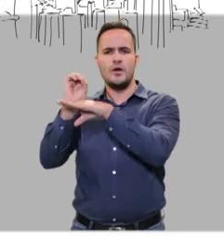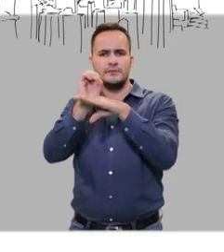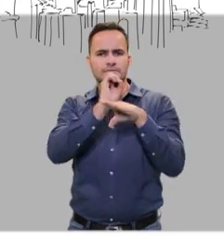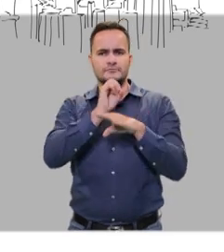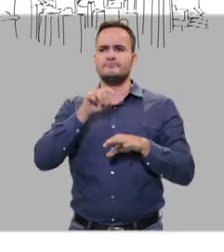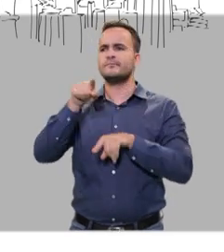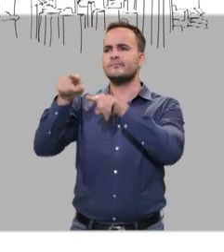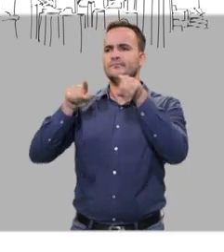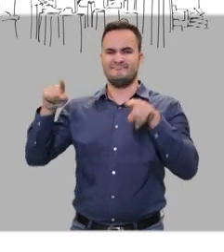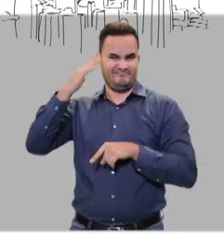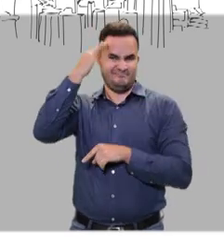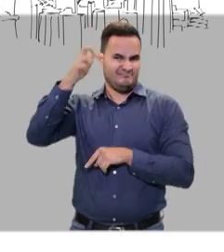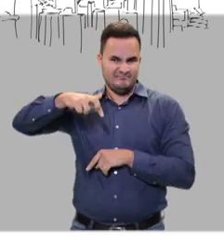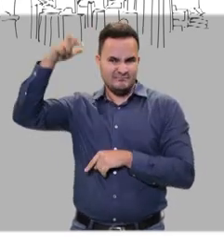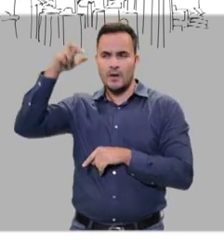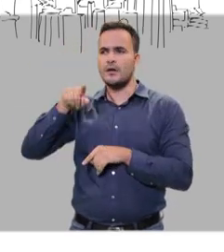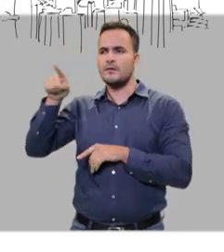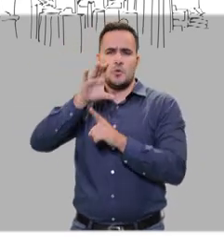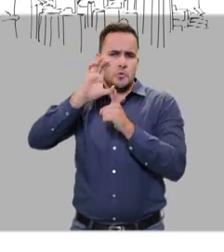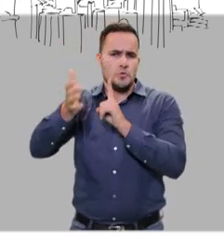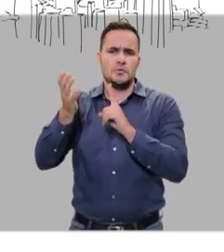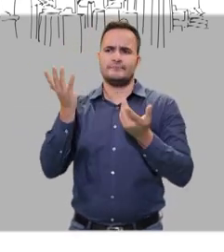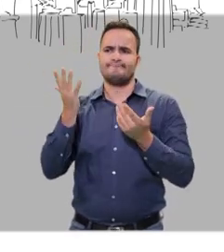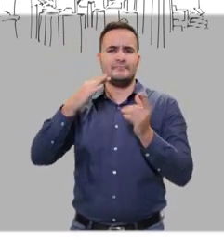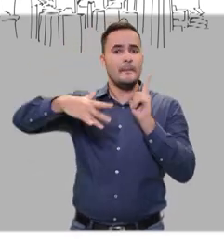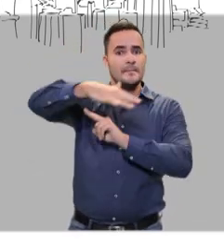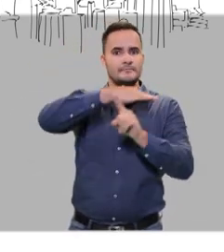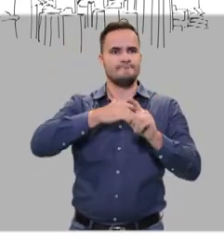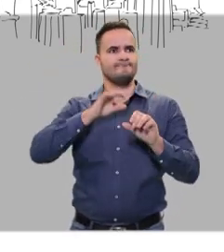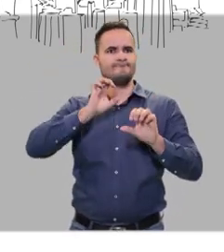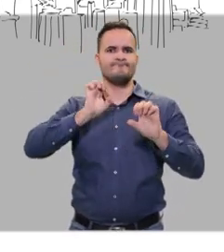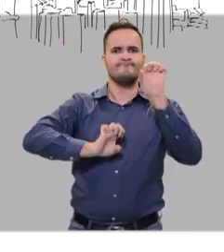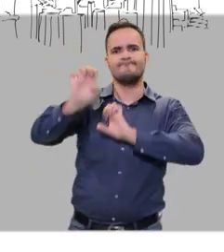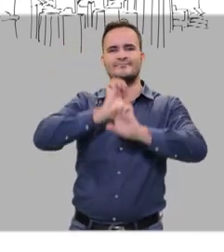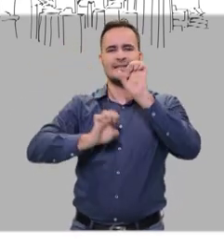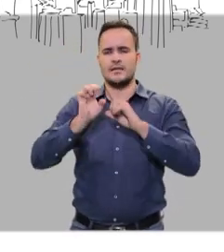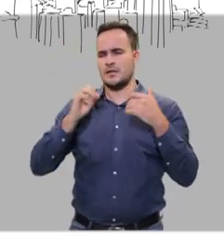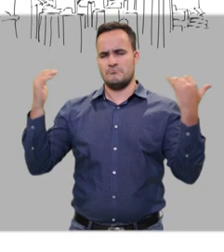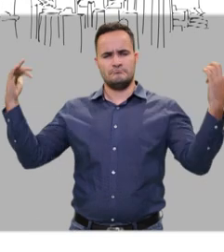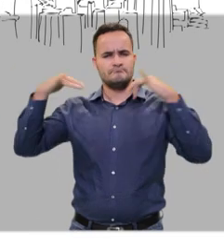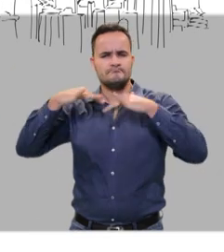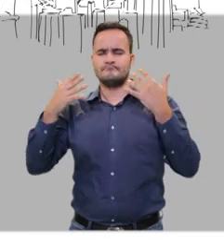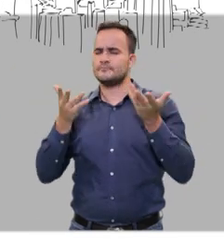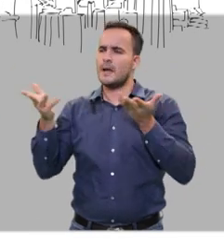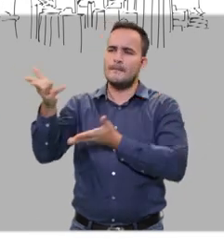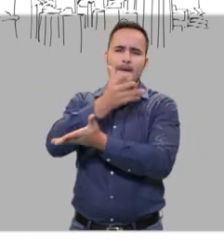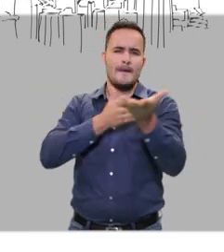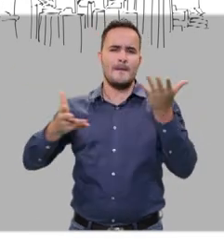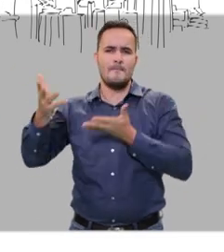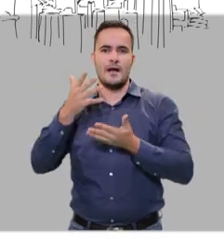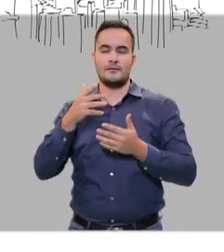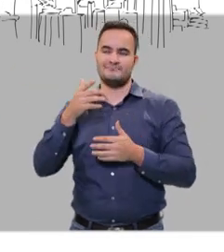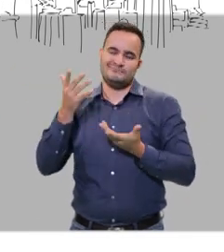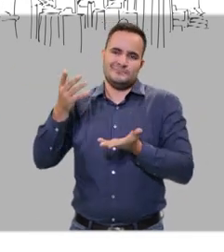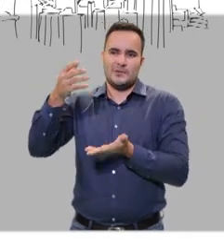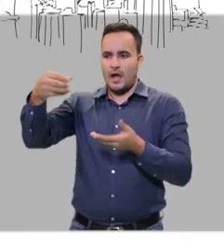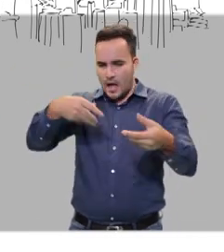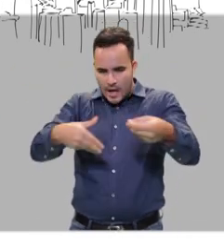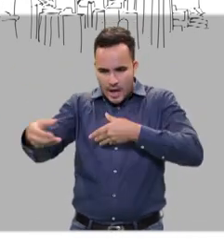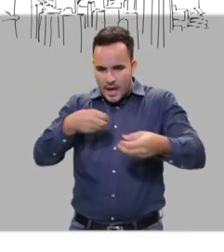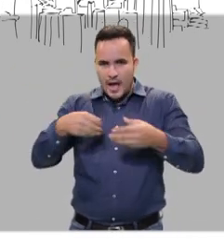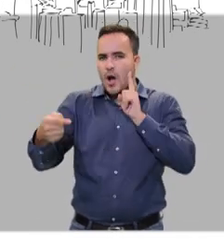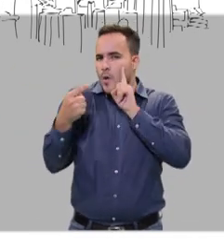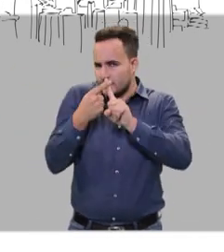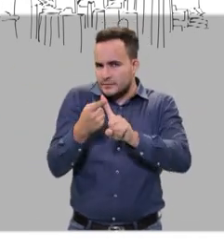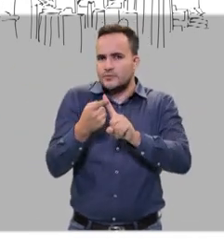sociales, académicos, culturales y ambientales muy interesados e interesadas en